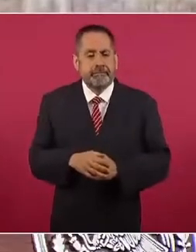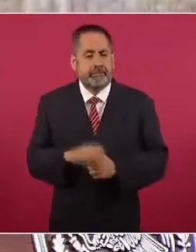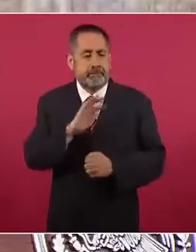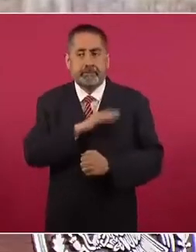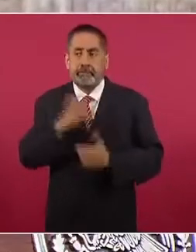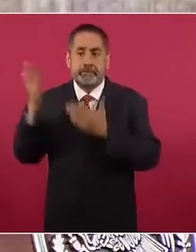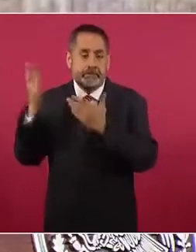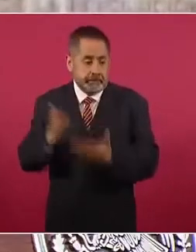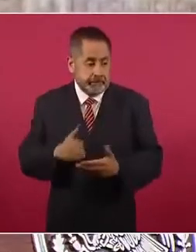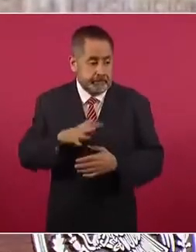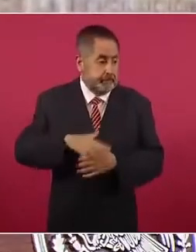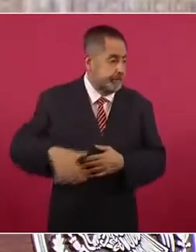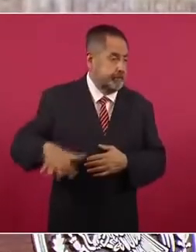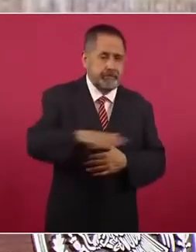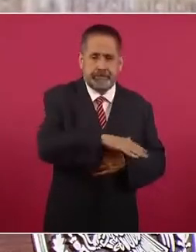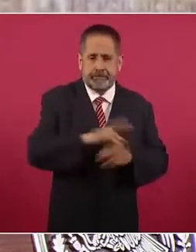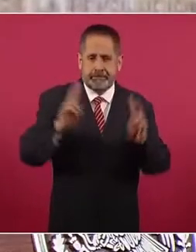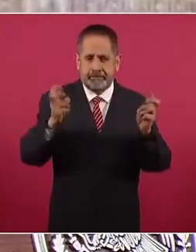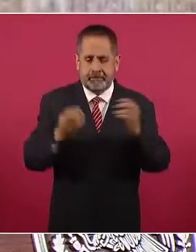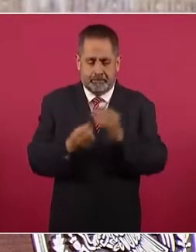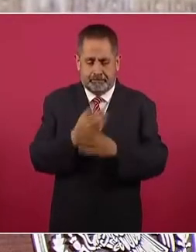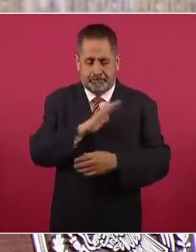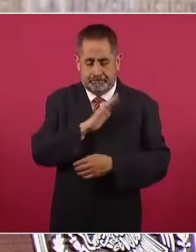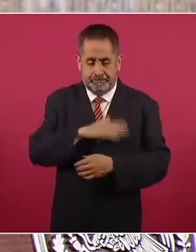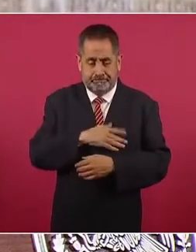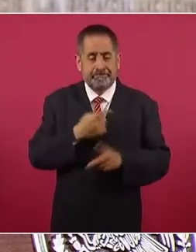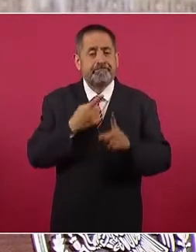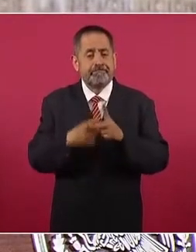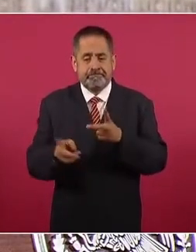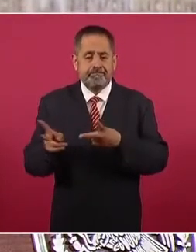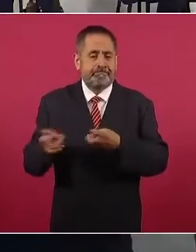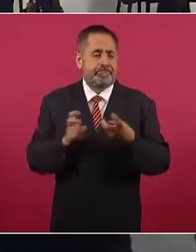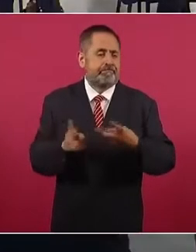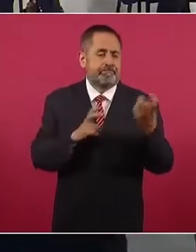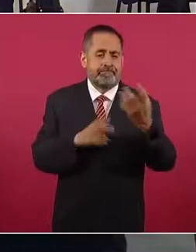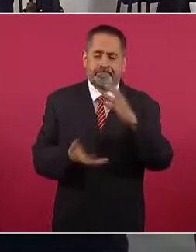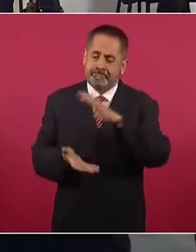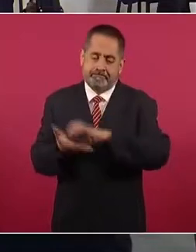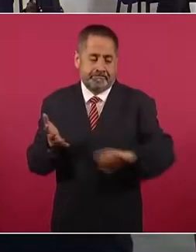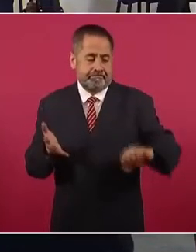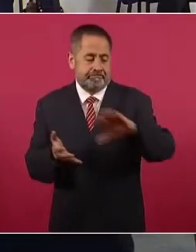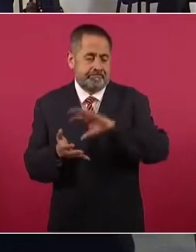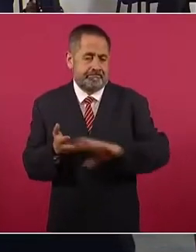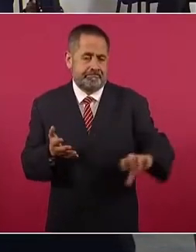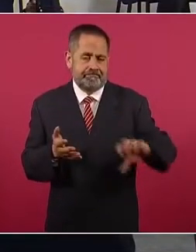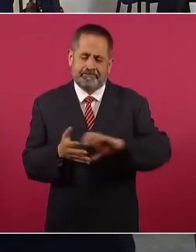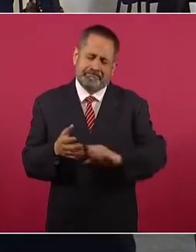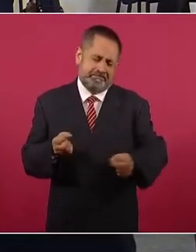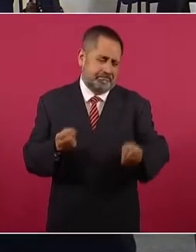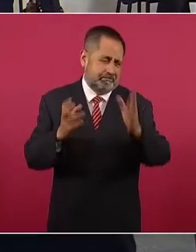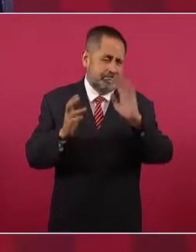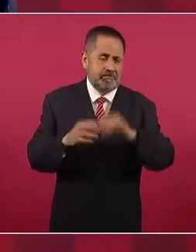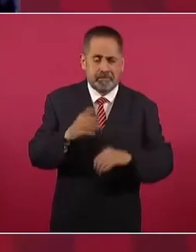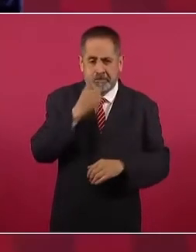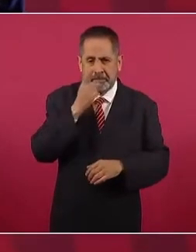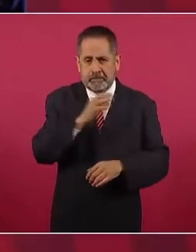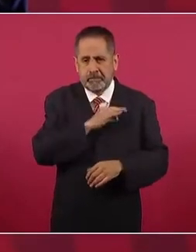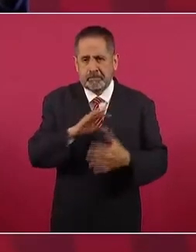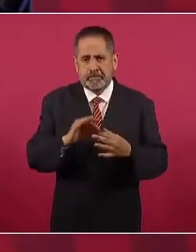el saqueo. Estamos hablando del